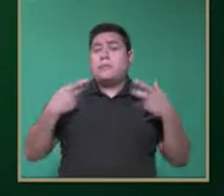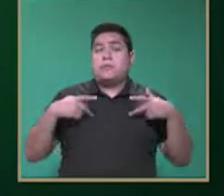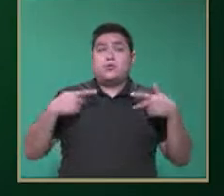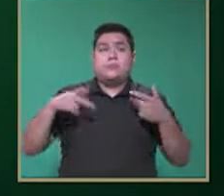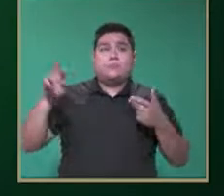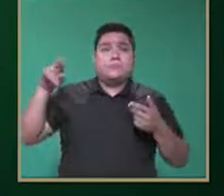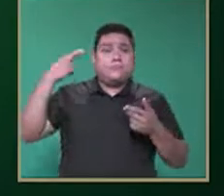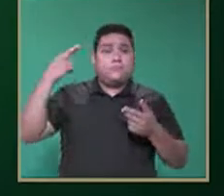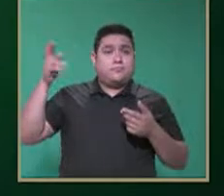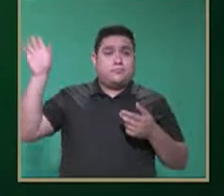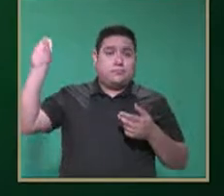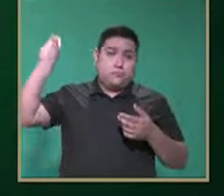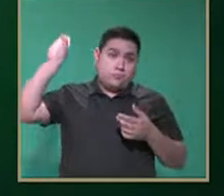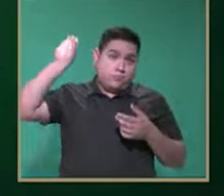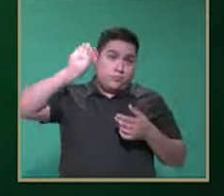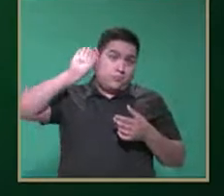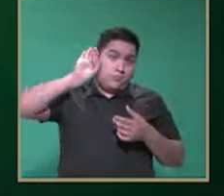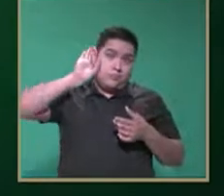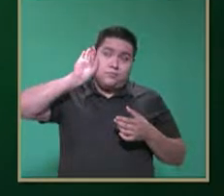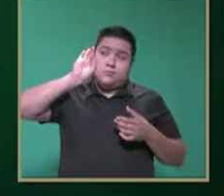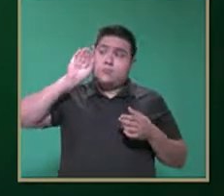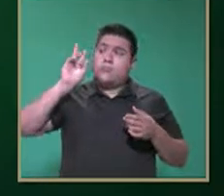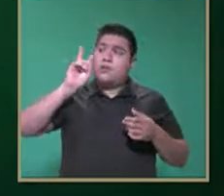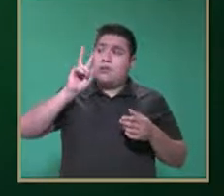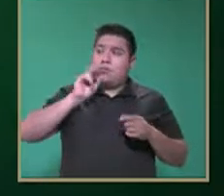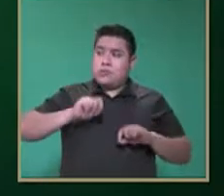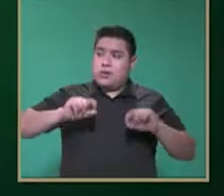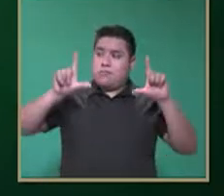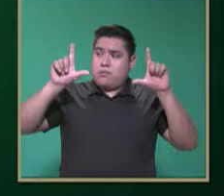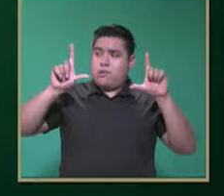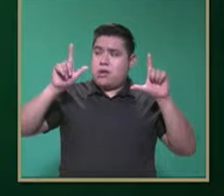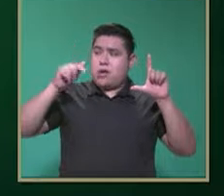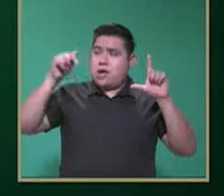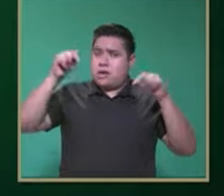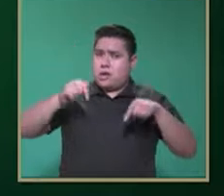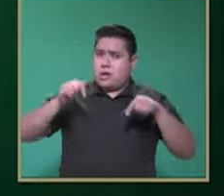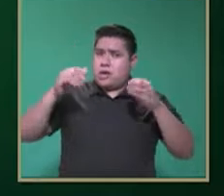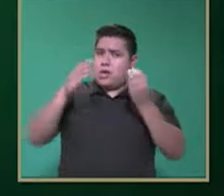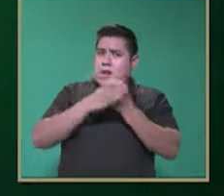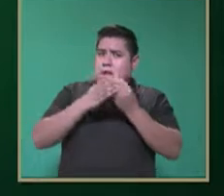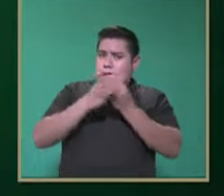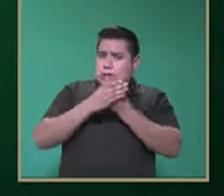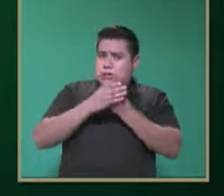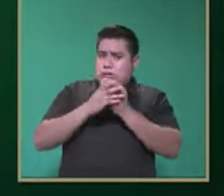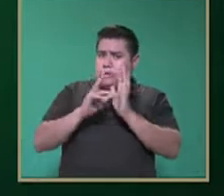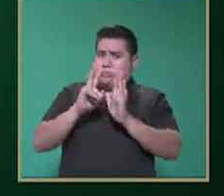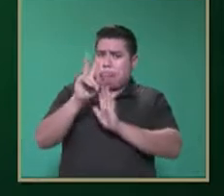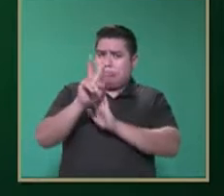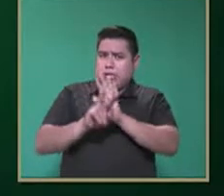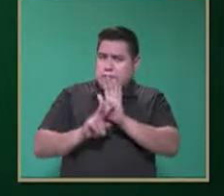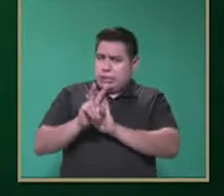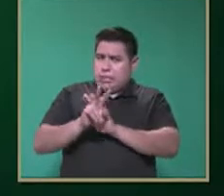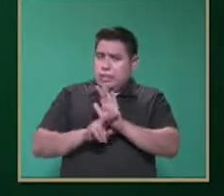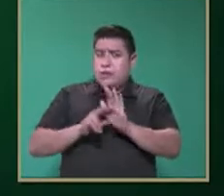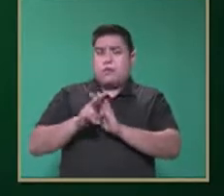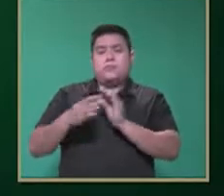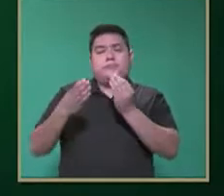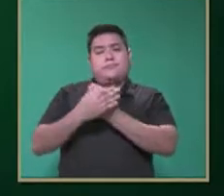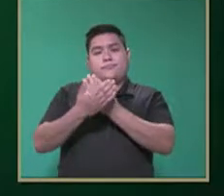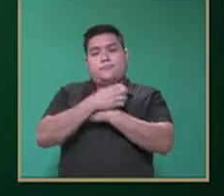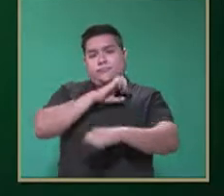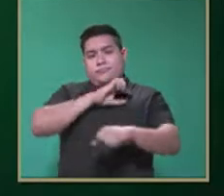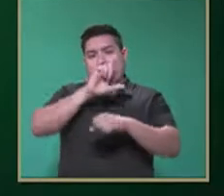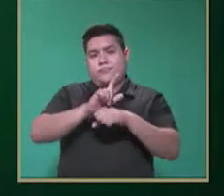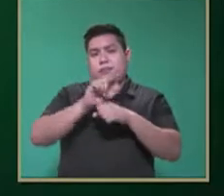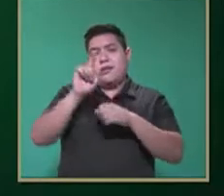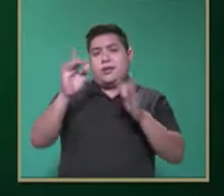escuchándonos a través de la radio, aquí va a quedar grabado la programación de Escuela TV en la clase de educación especial